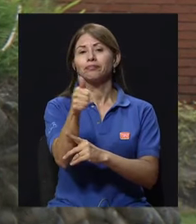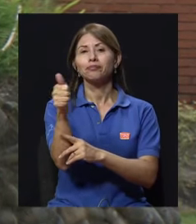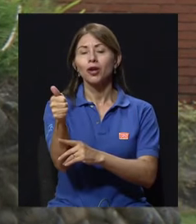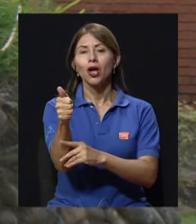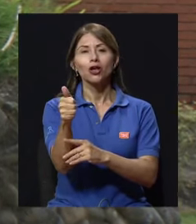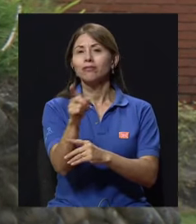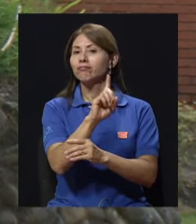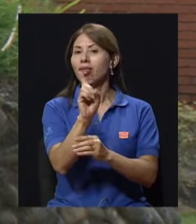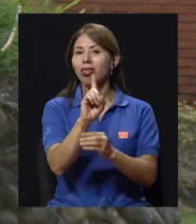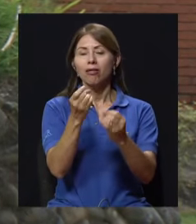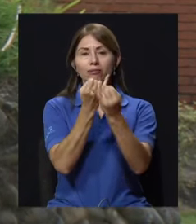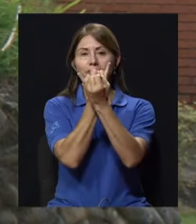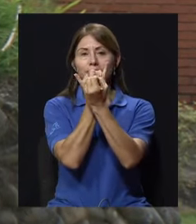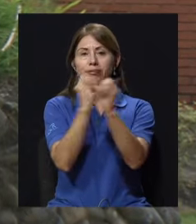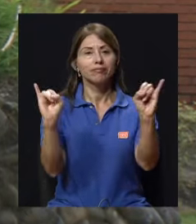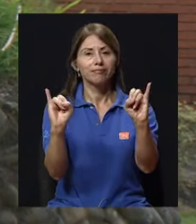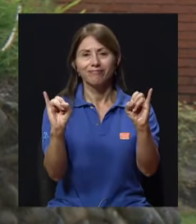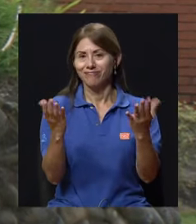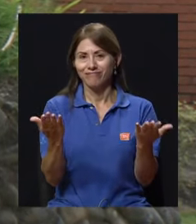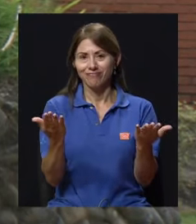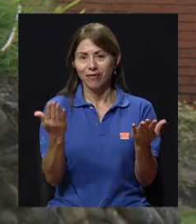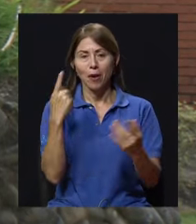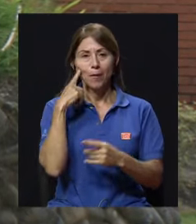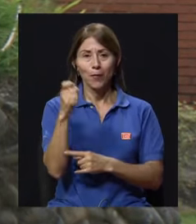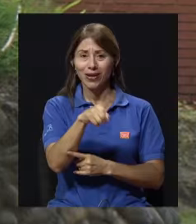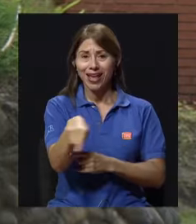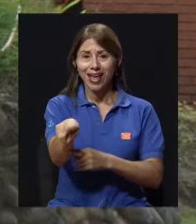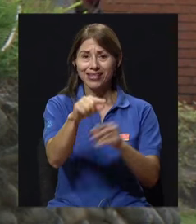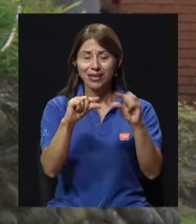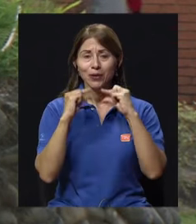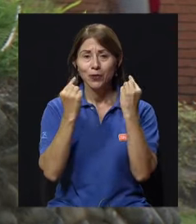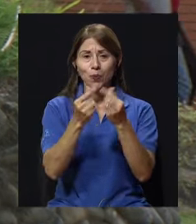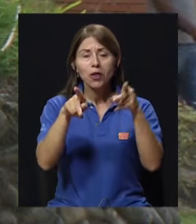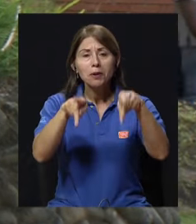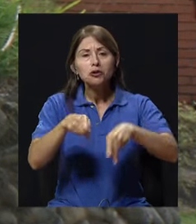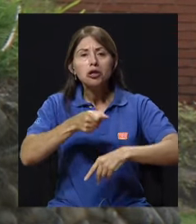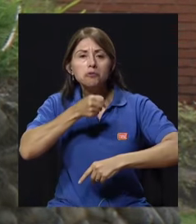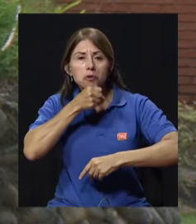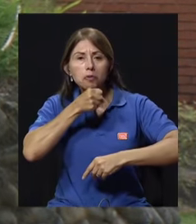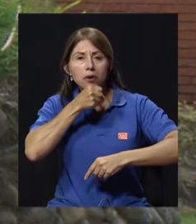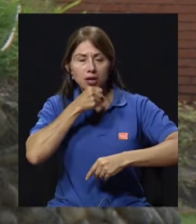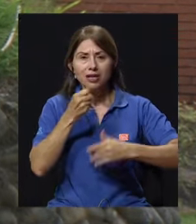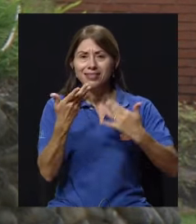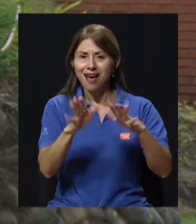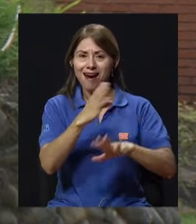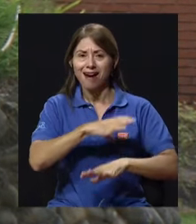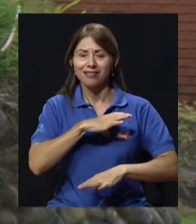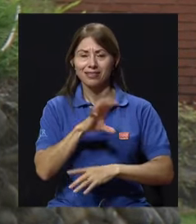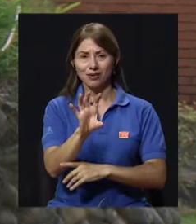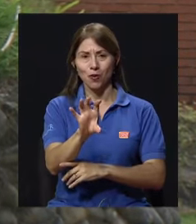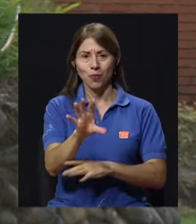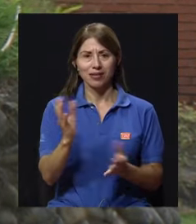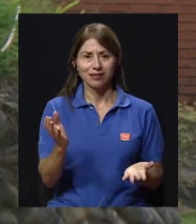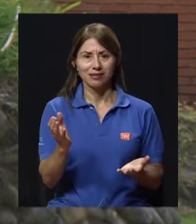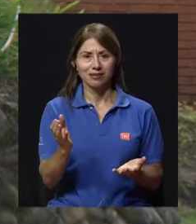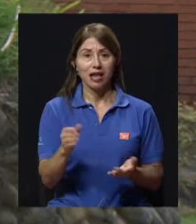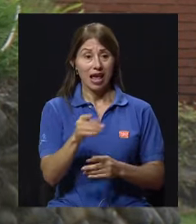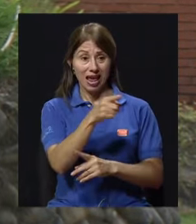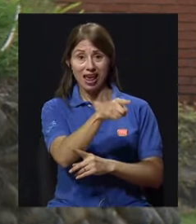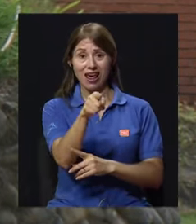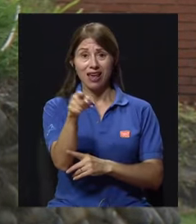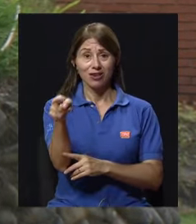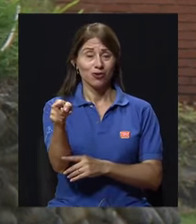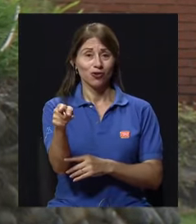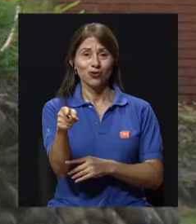¿verdad? Por las características propias de este grupo etario. Entonces, tenemos que muchos de ellos no se trasladan a los